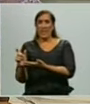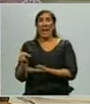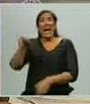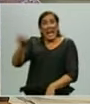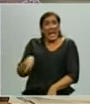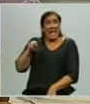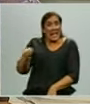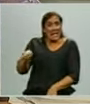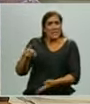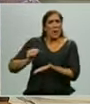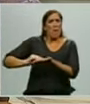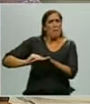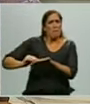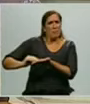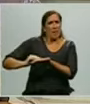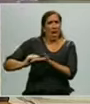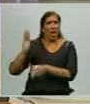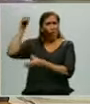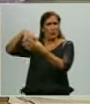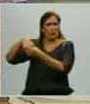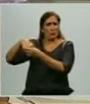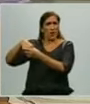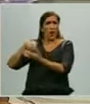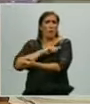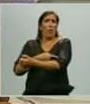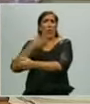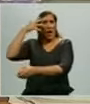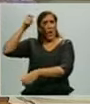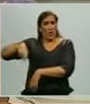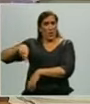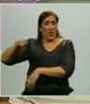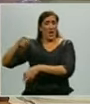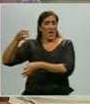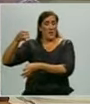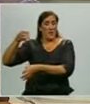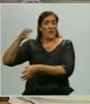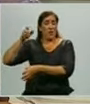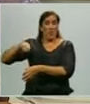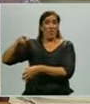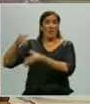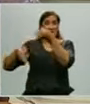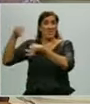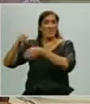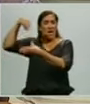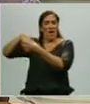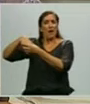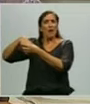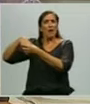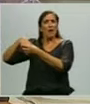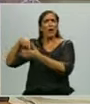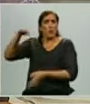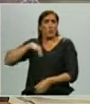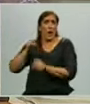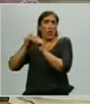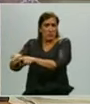que está en el poder judicial, o cuyo sueldo era pagado y es pagado por el poder judicial.